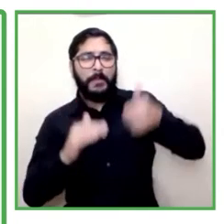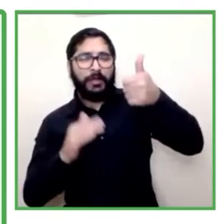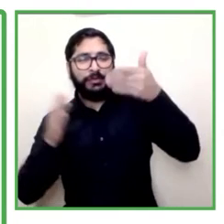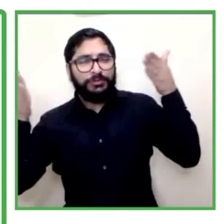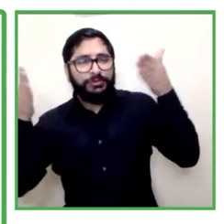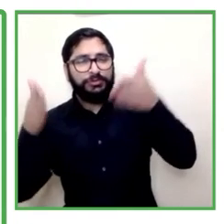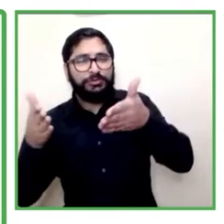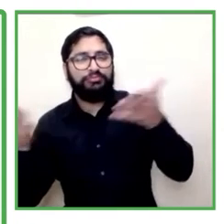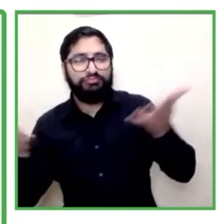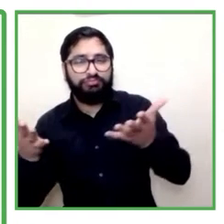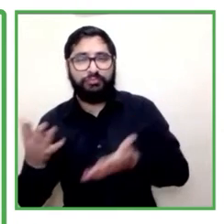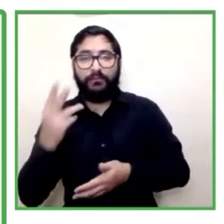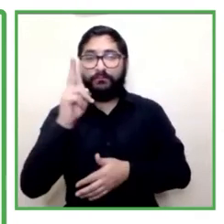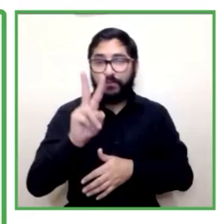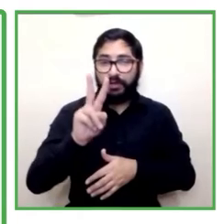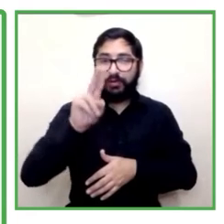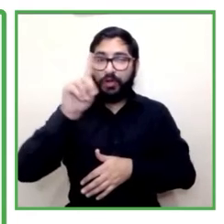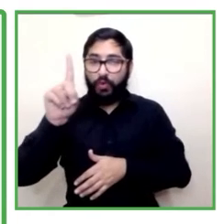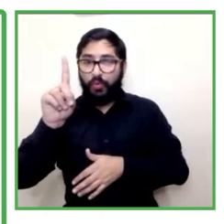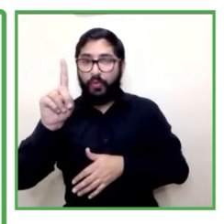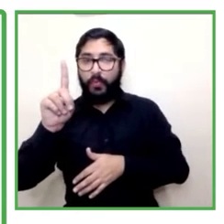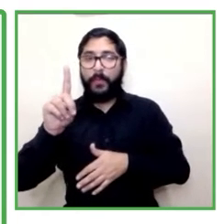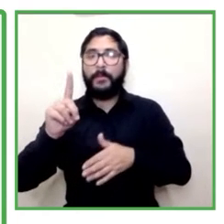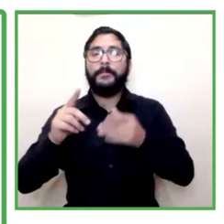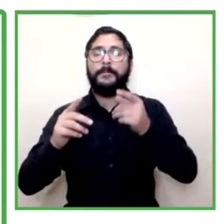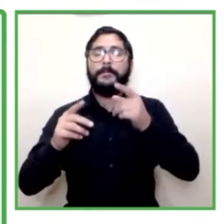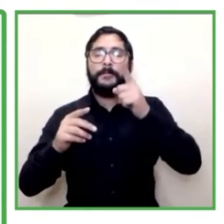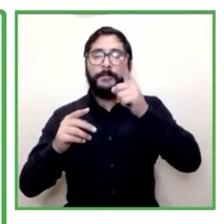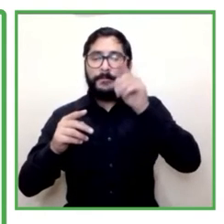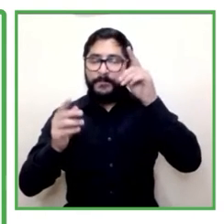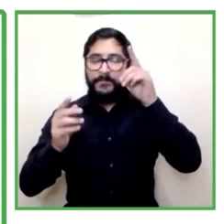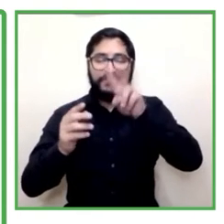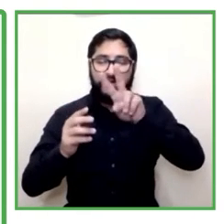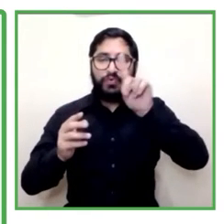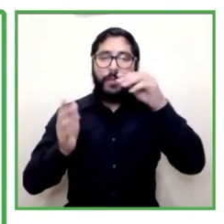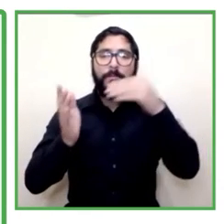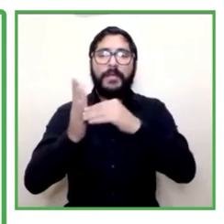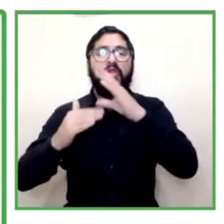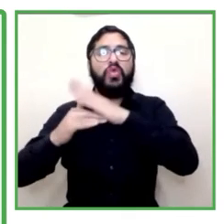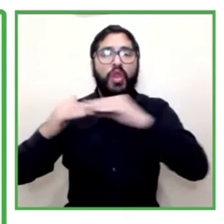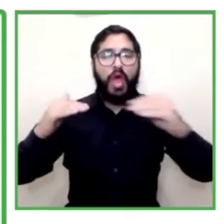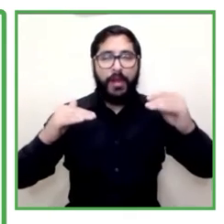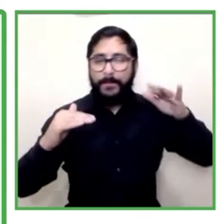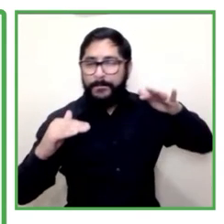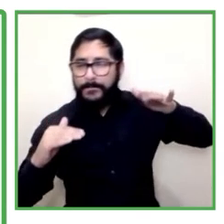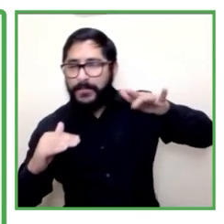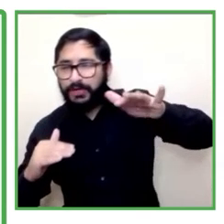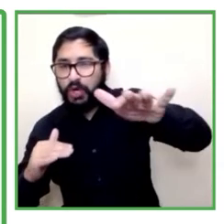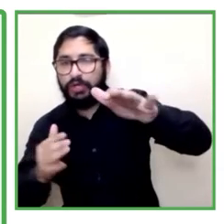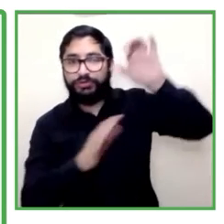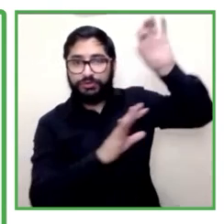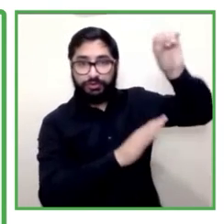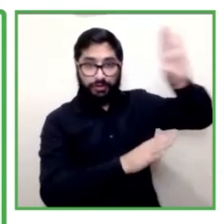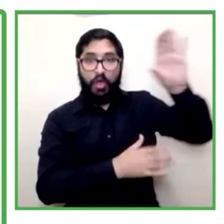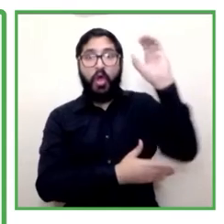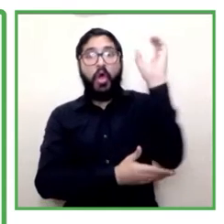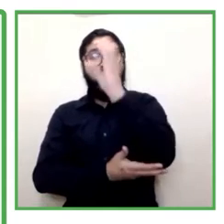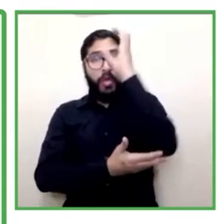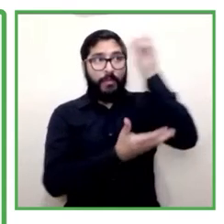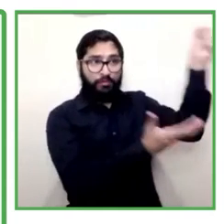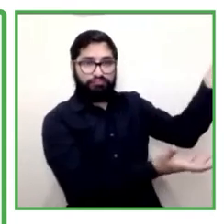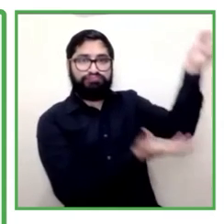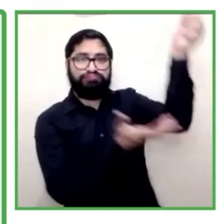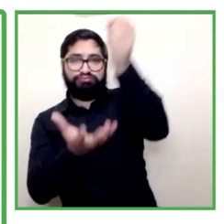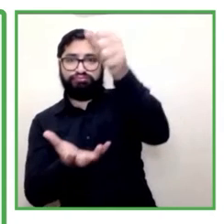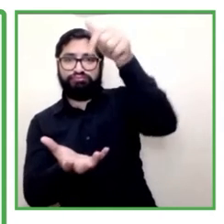que corresponde a 80 millones de pesos colombianos un reconocimiento también en el proceso de inclusión